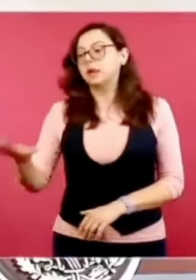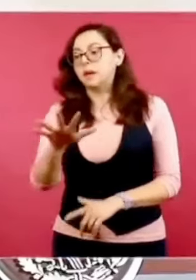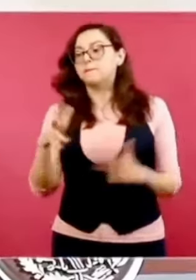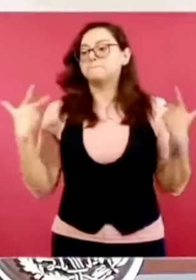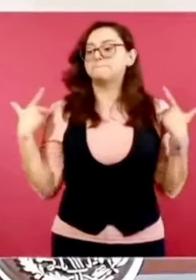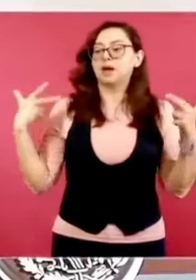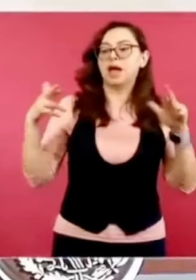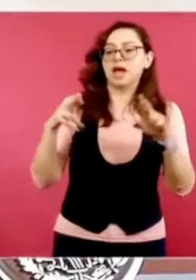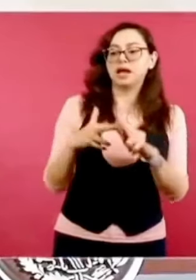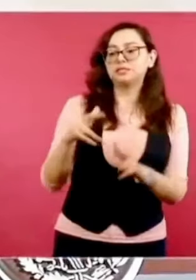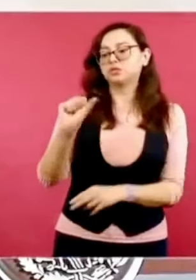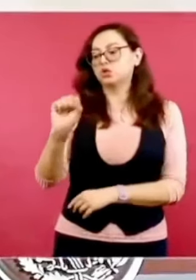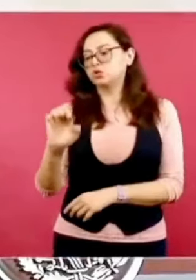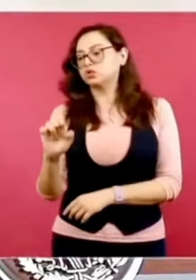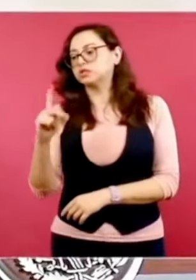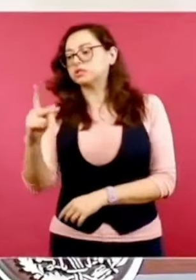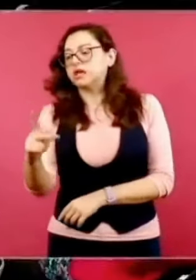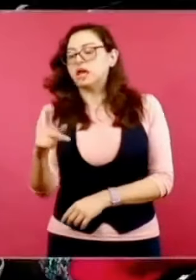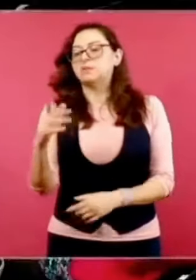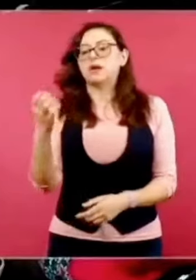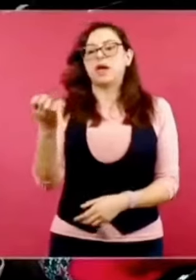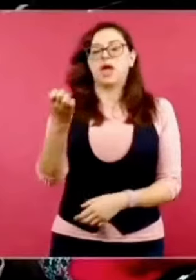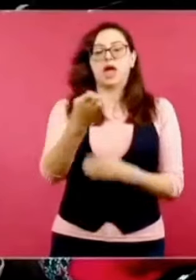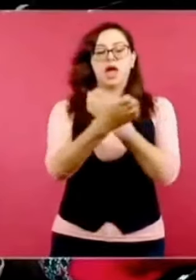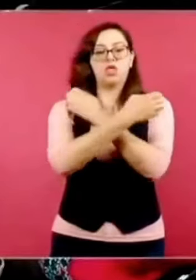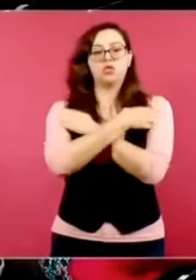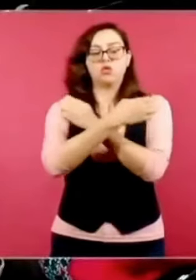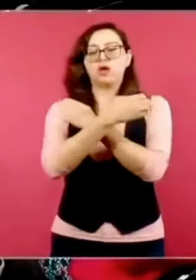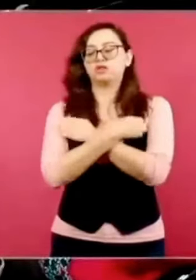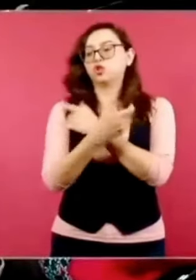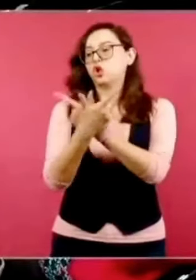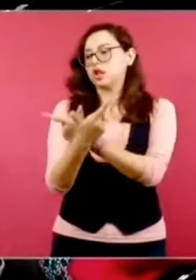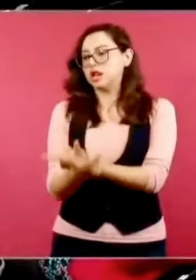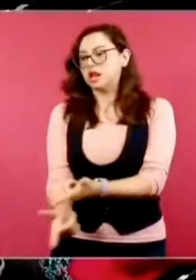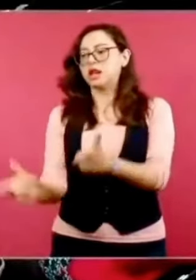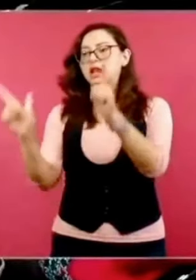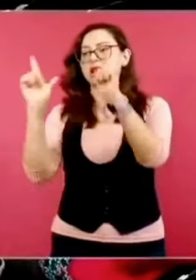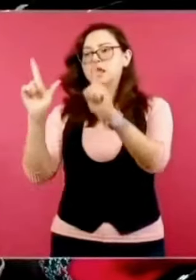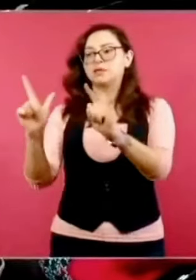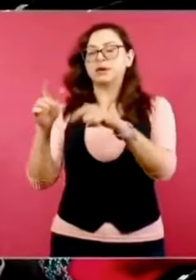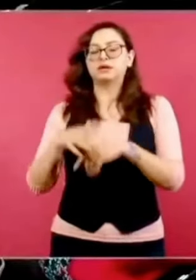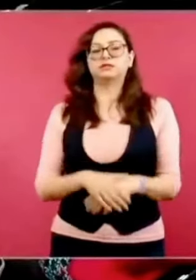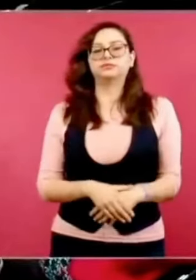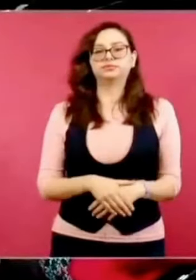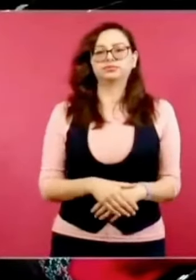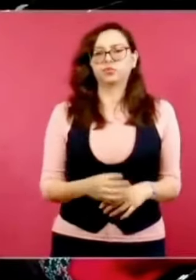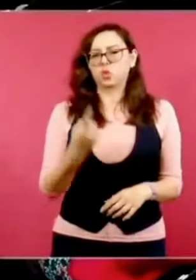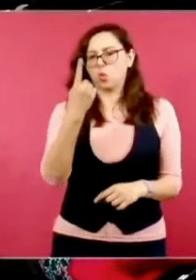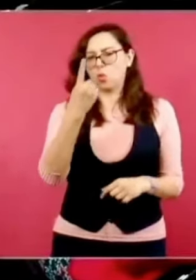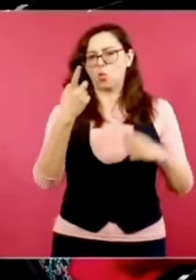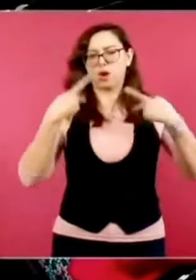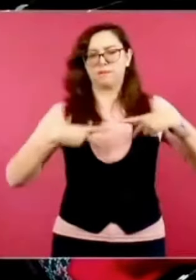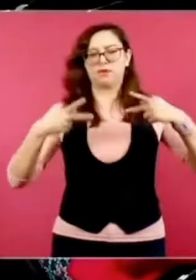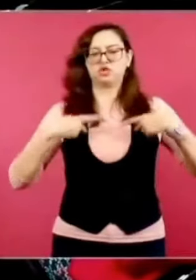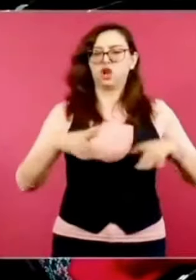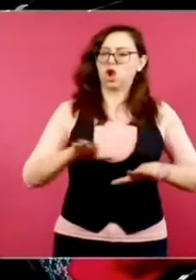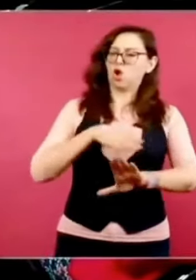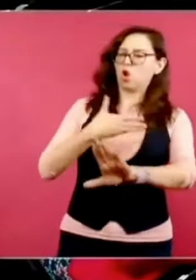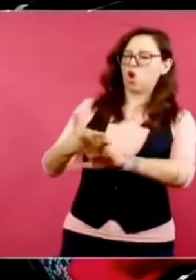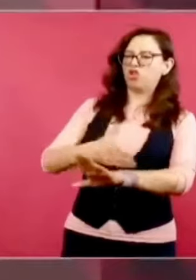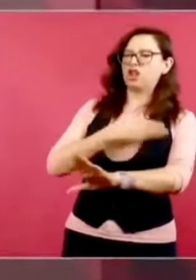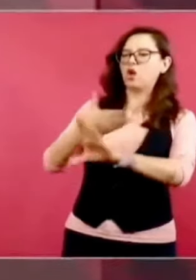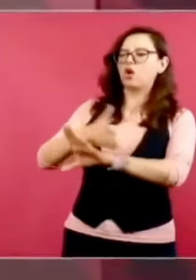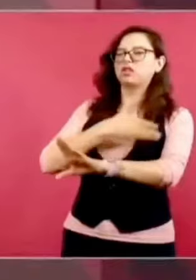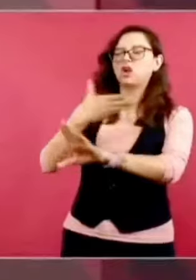en el sexenio de Calderón y del licenciado Peña? Claudio X. González,